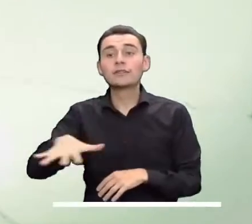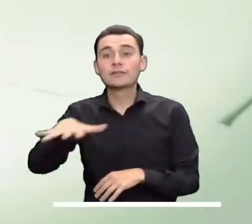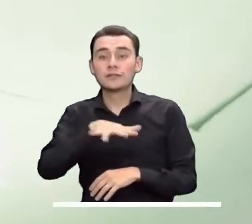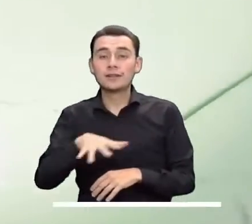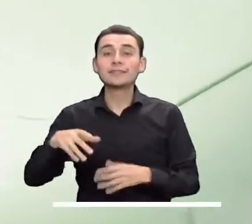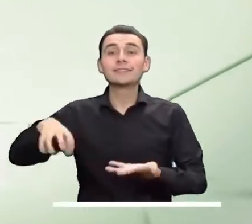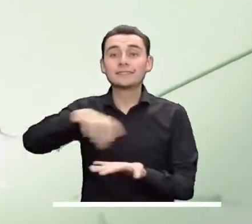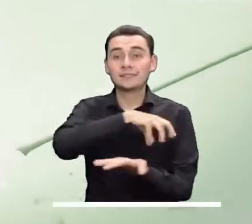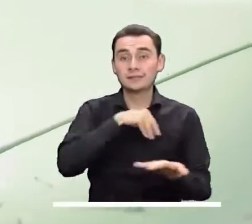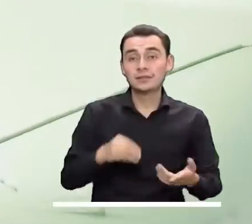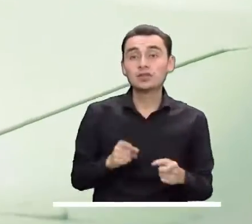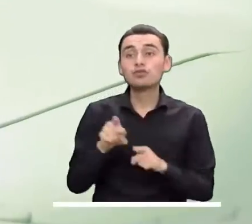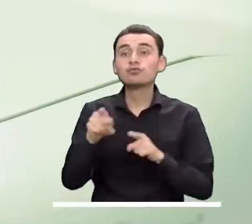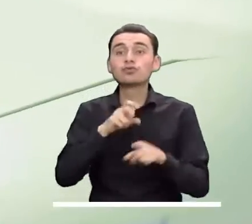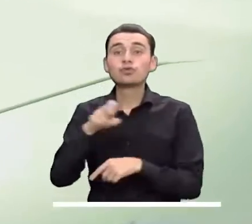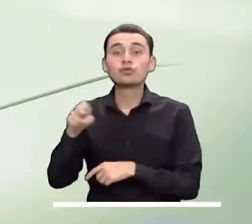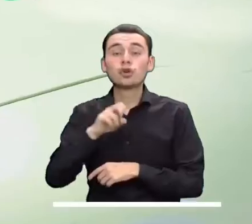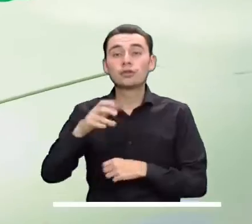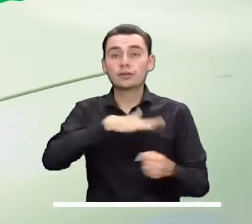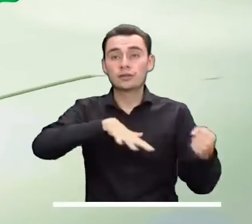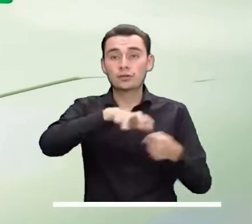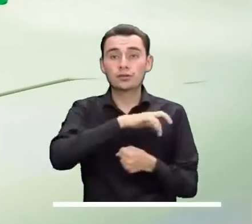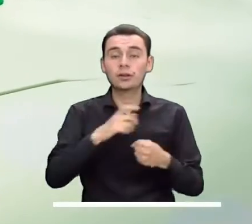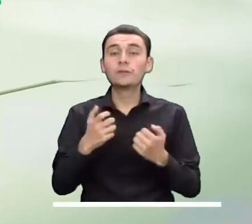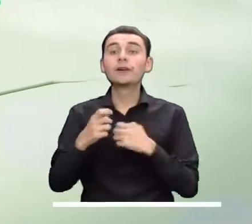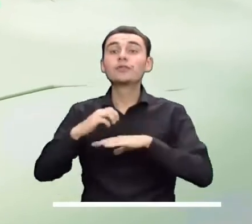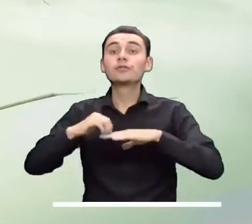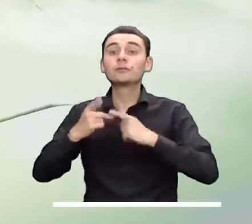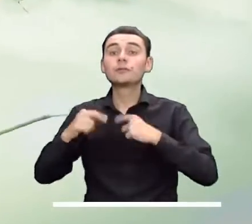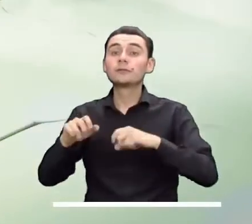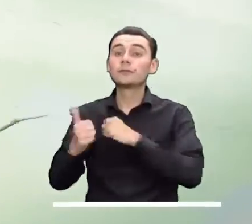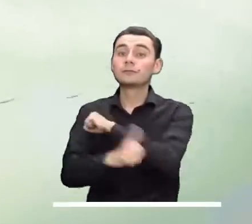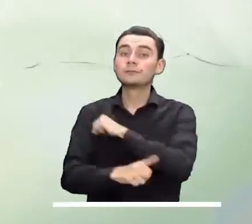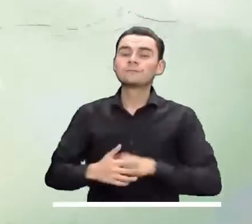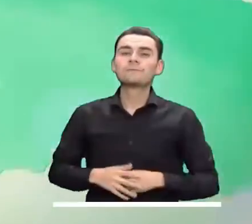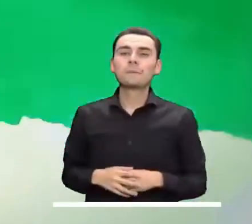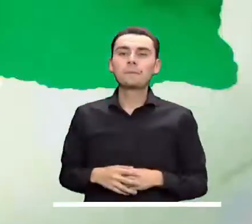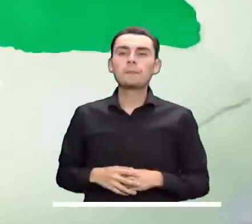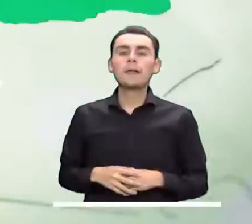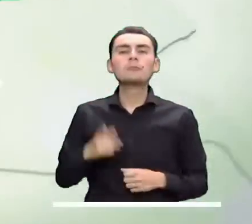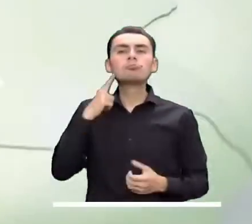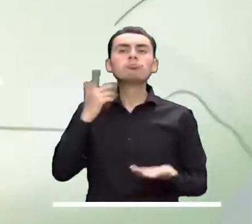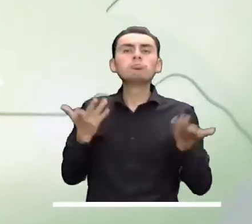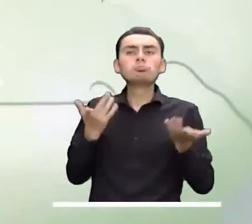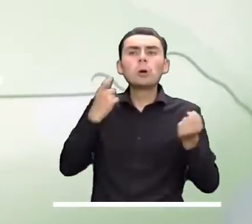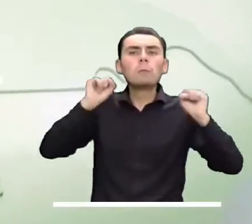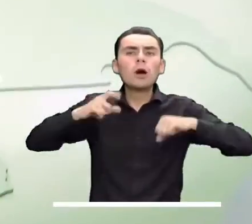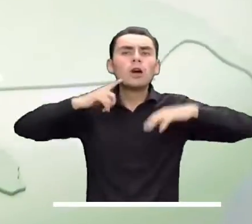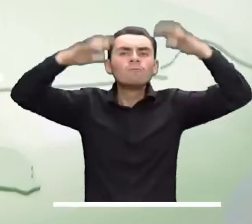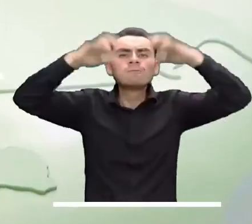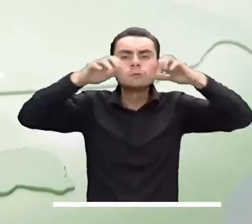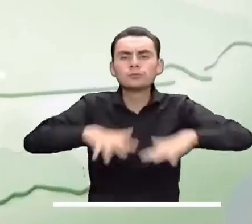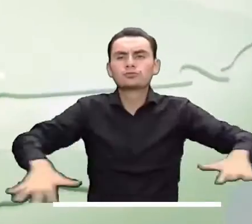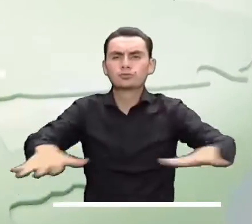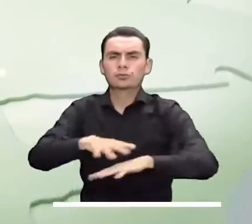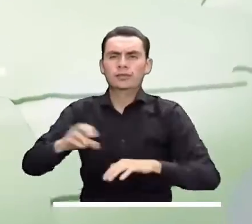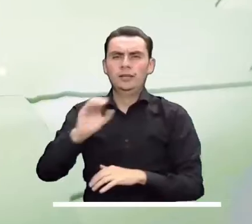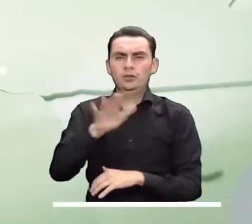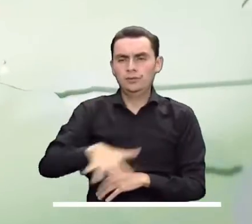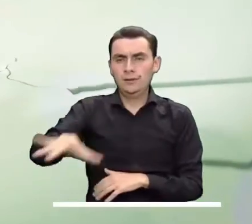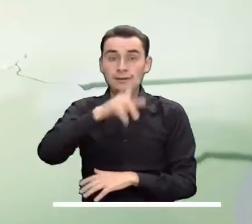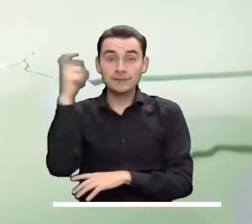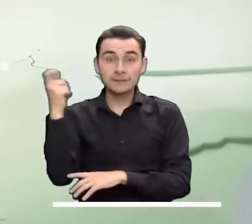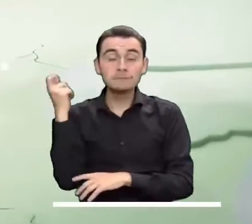Occidente de Boyacá, Cundinamarca, Eje Cafetero, Tolima, Huida y Occidente de Boyacá. Aunque los pronósticos